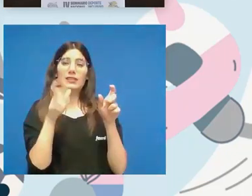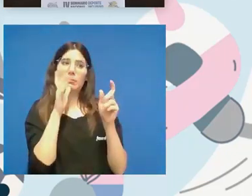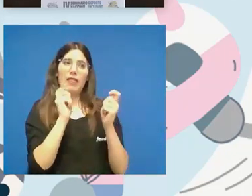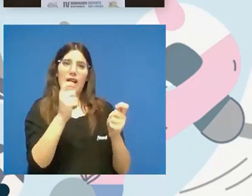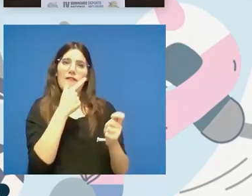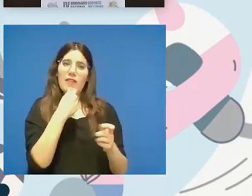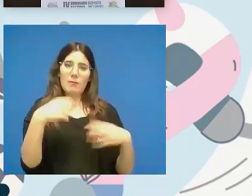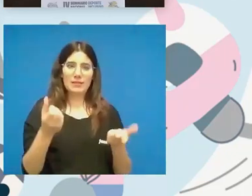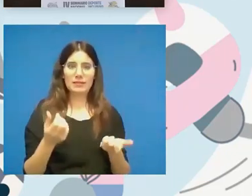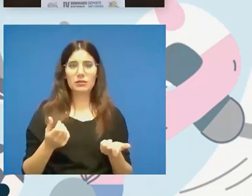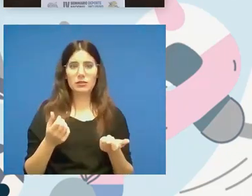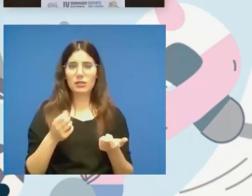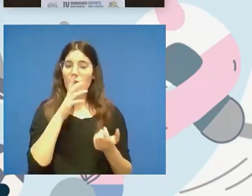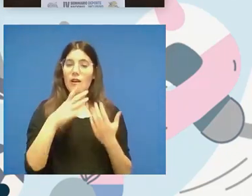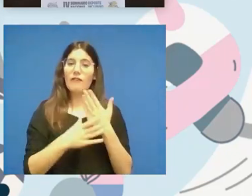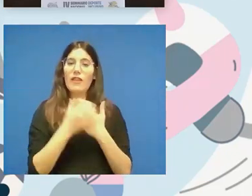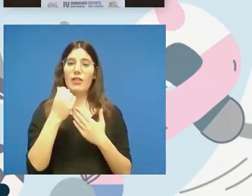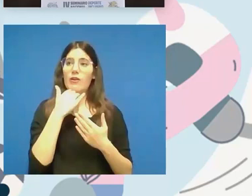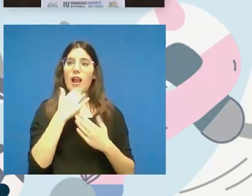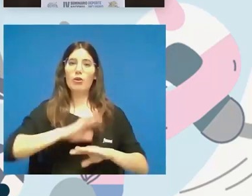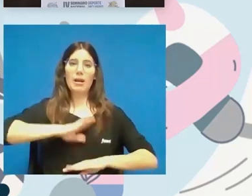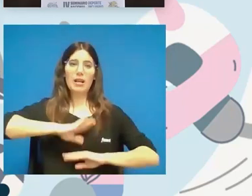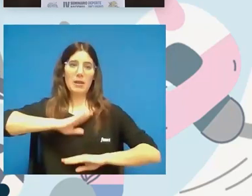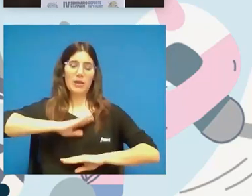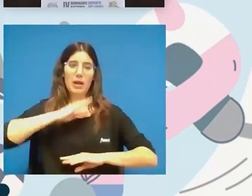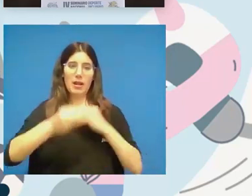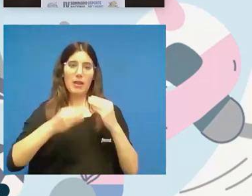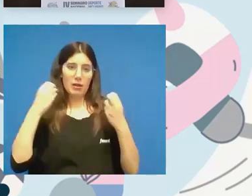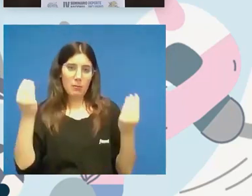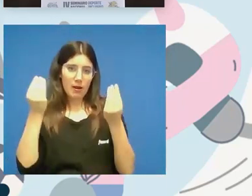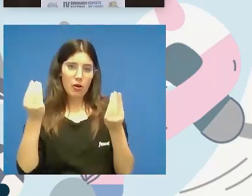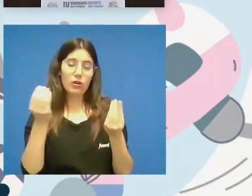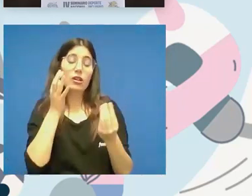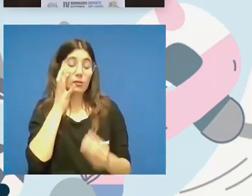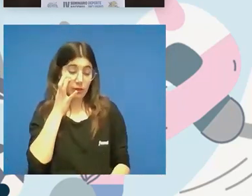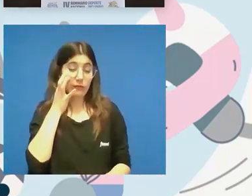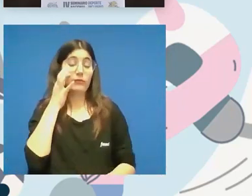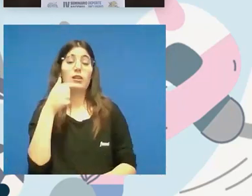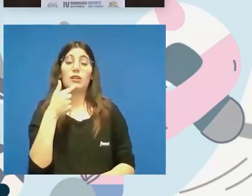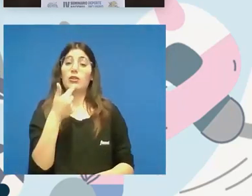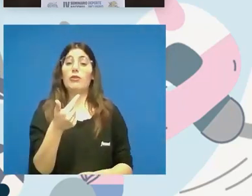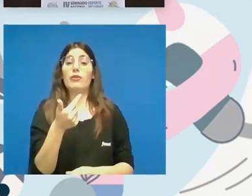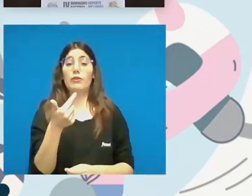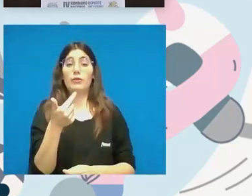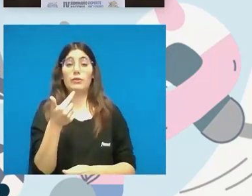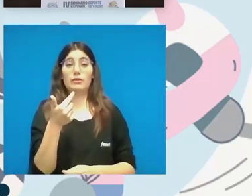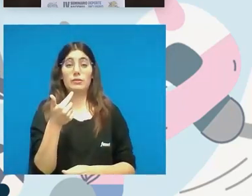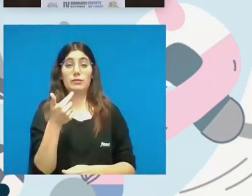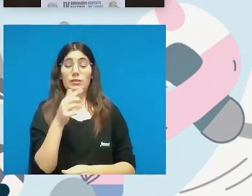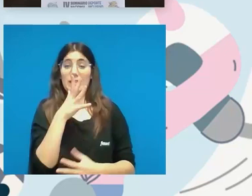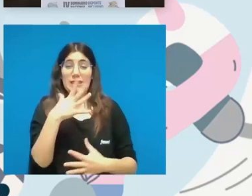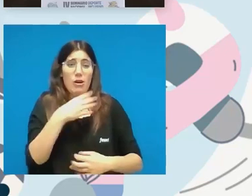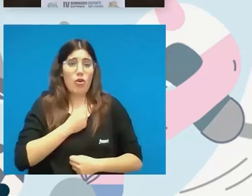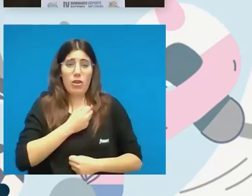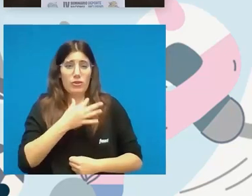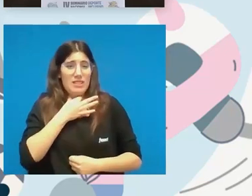falta que las federaciones tengan capacidad de poder hacer esto y la verdad es que estamos cada vez más ahogados en